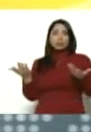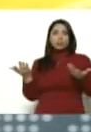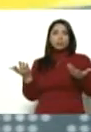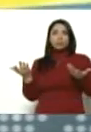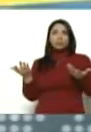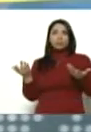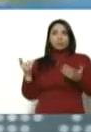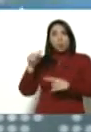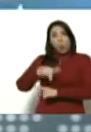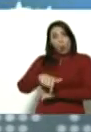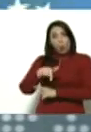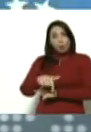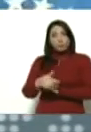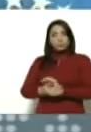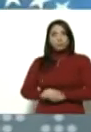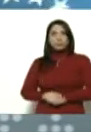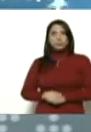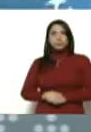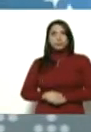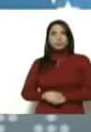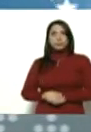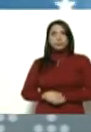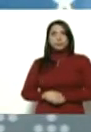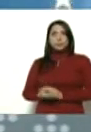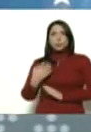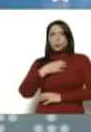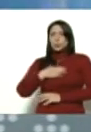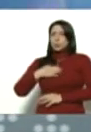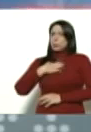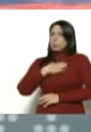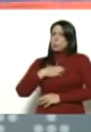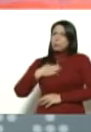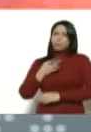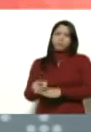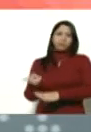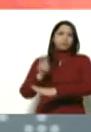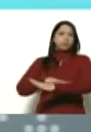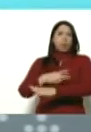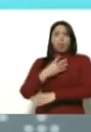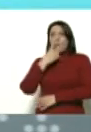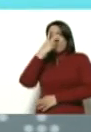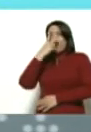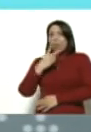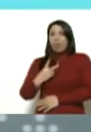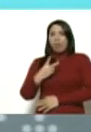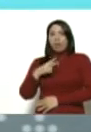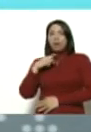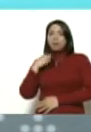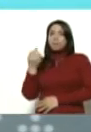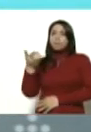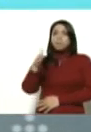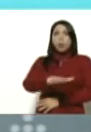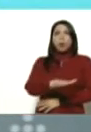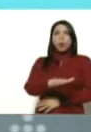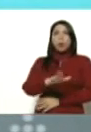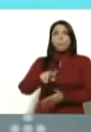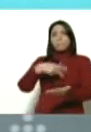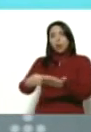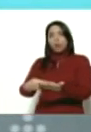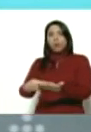Y hoy sufrió complicaciones respiratorias y murió, cayó